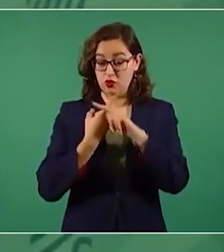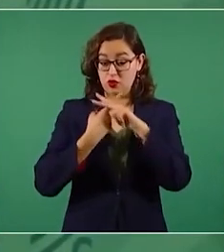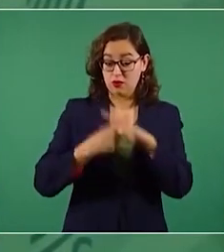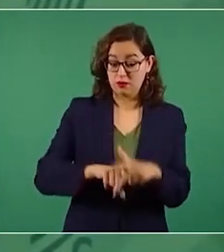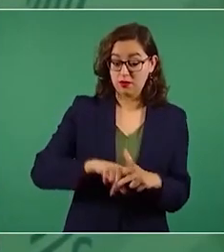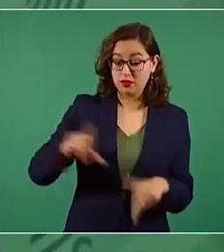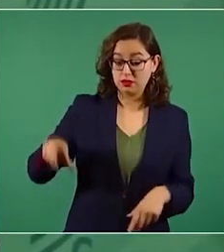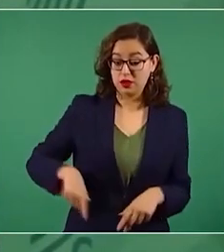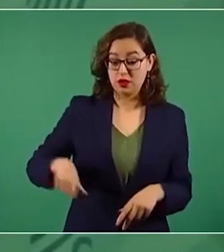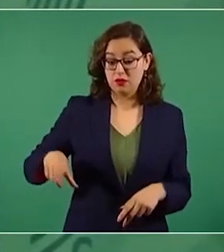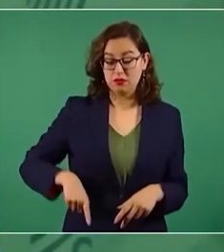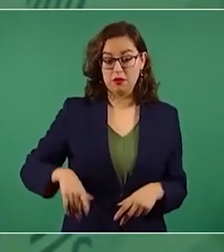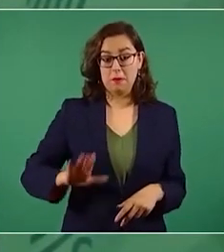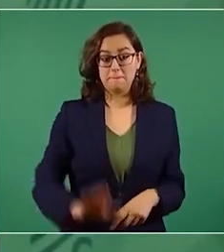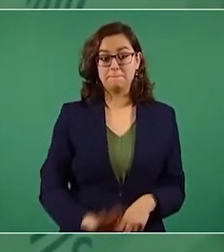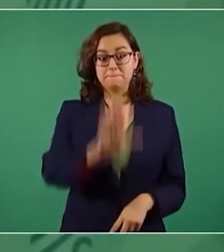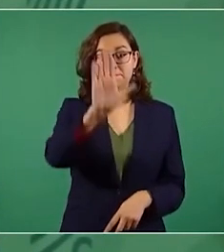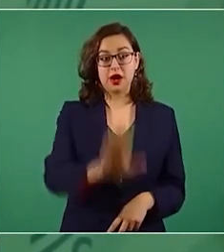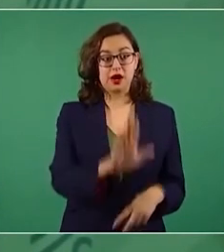ponerlo de pie,